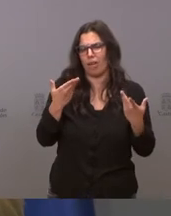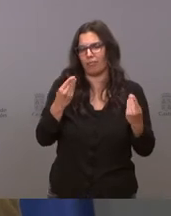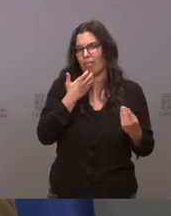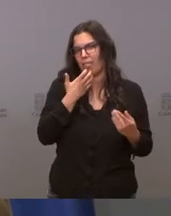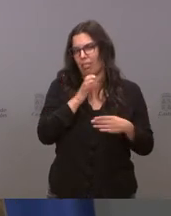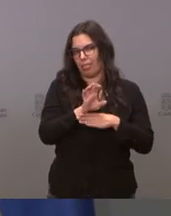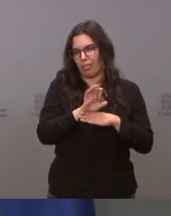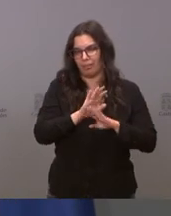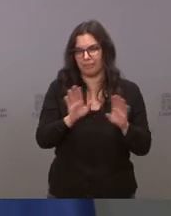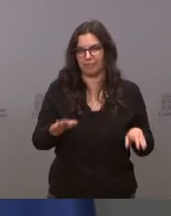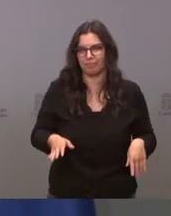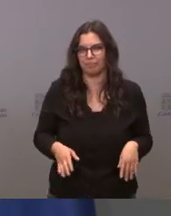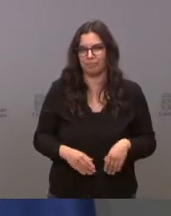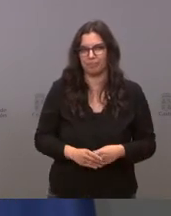población